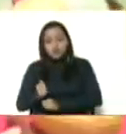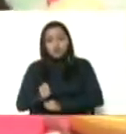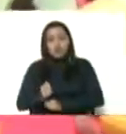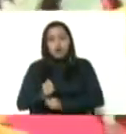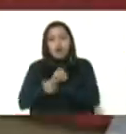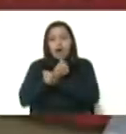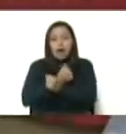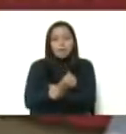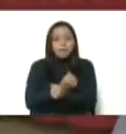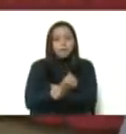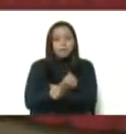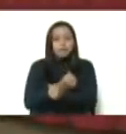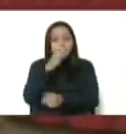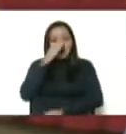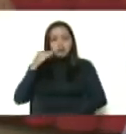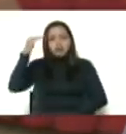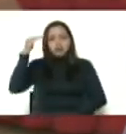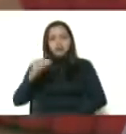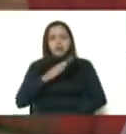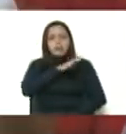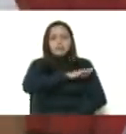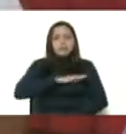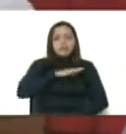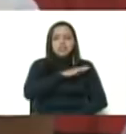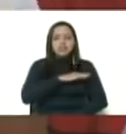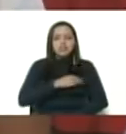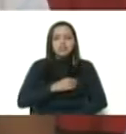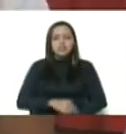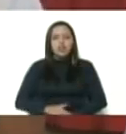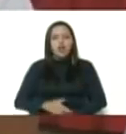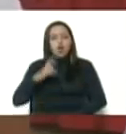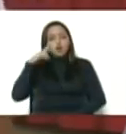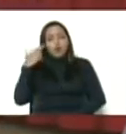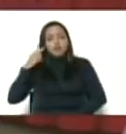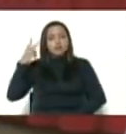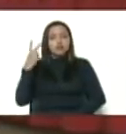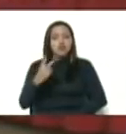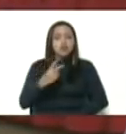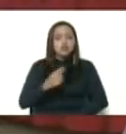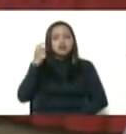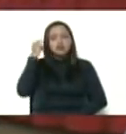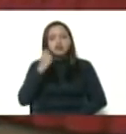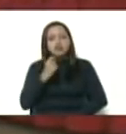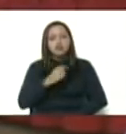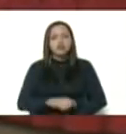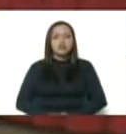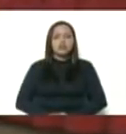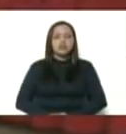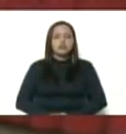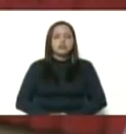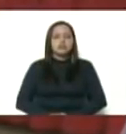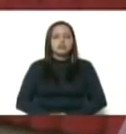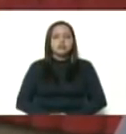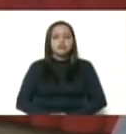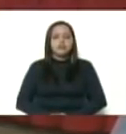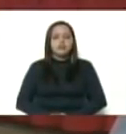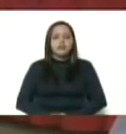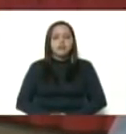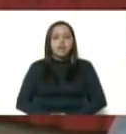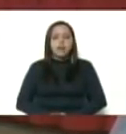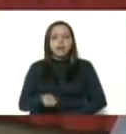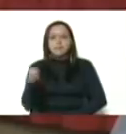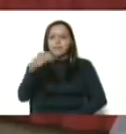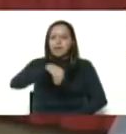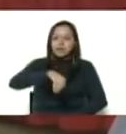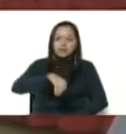Amor Mayor, Robinson Productivo 2, Misión Sucre, Misión Rivas. Además, contamos con